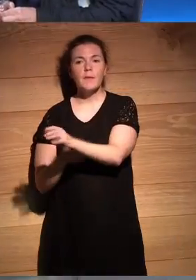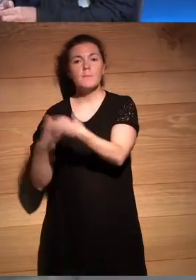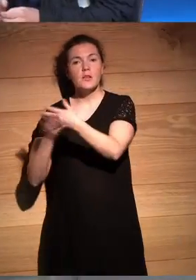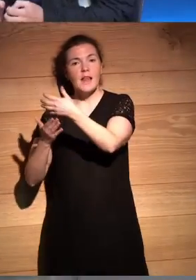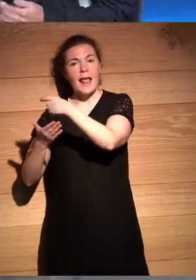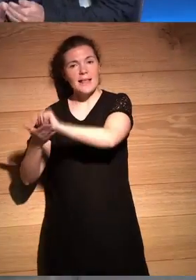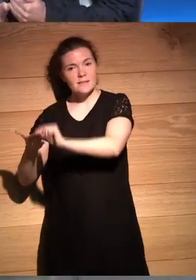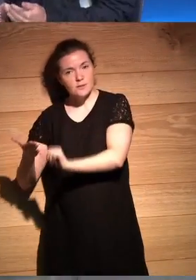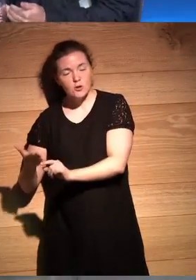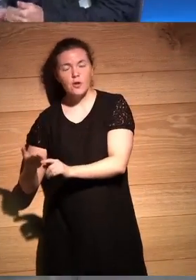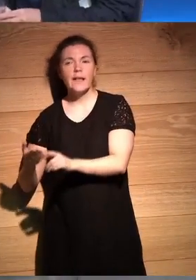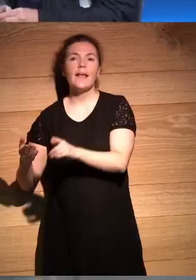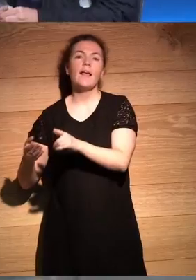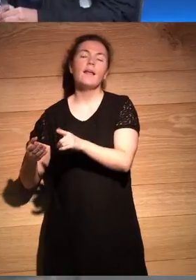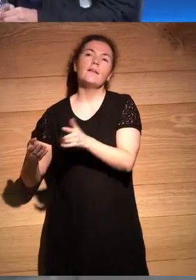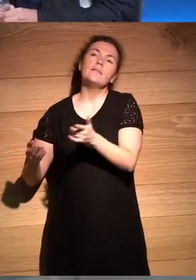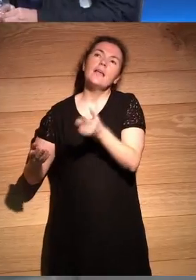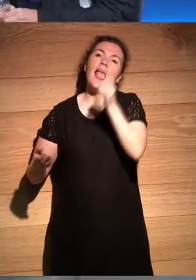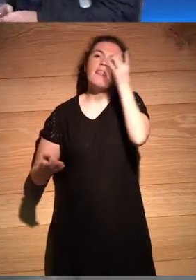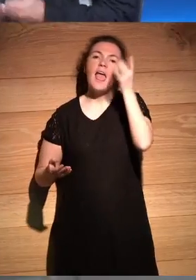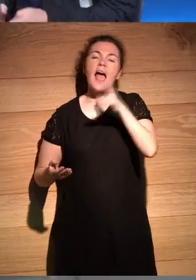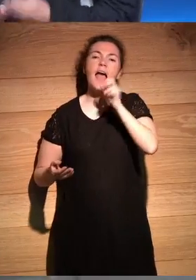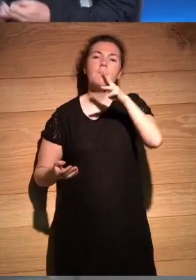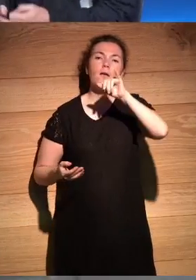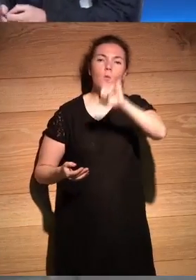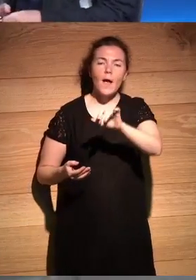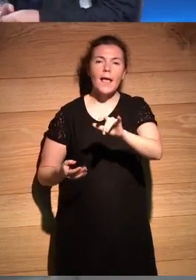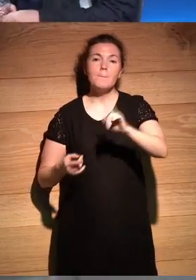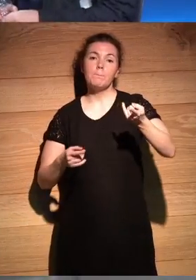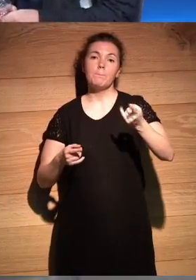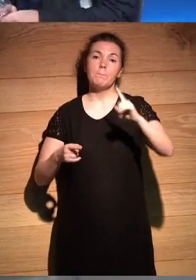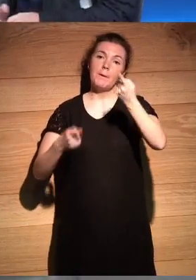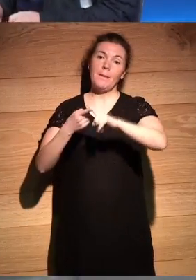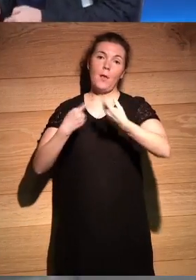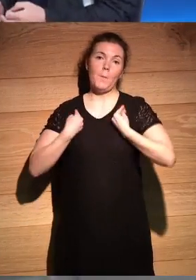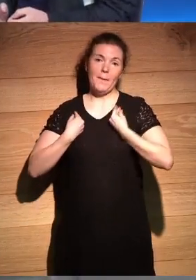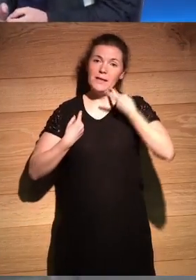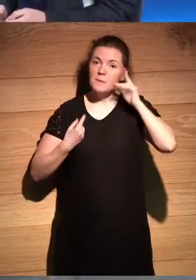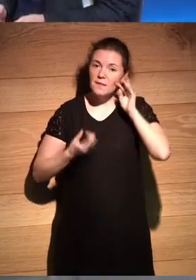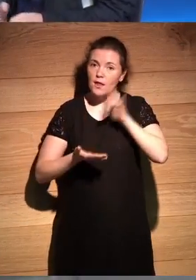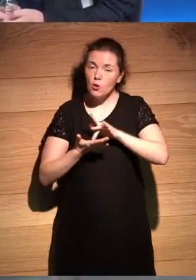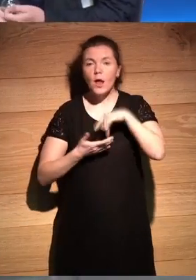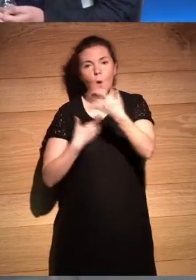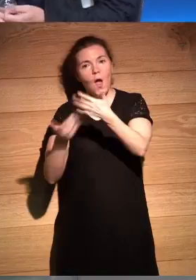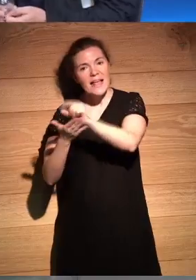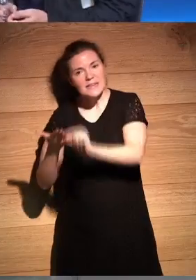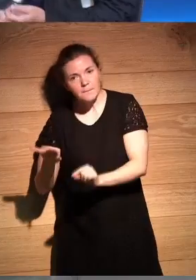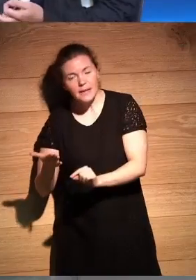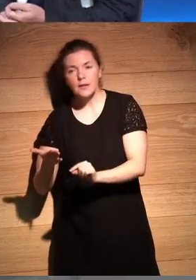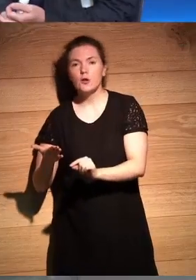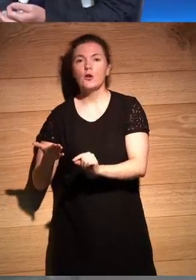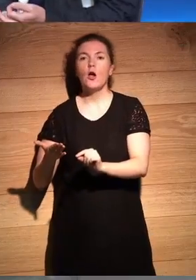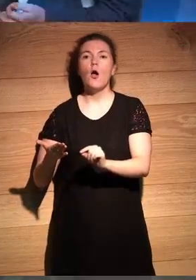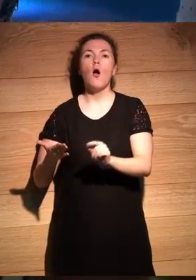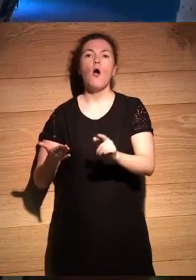que ir quiero decir la idea gemingüeyana de vive primero escribe después y vivir primero significa ir a la guerra o